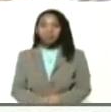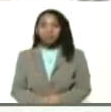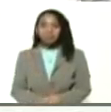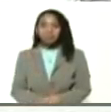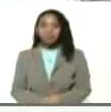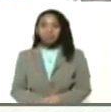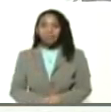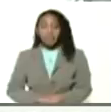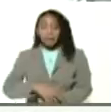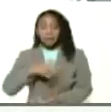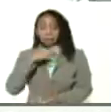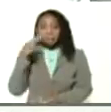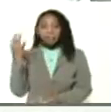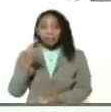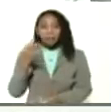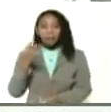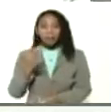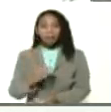Verdaderamente